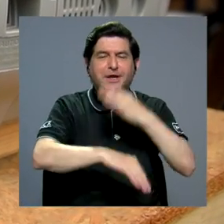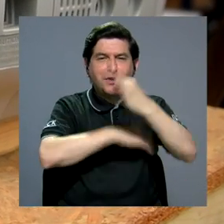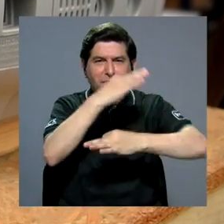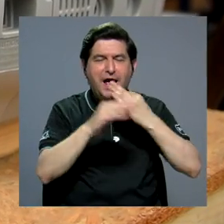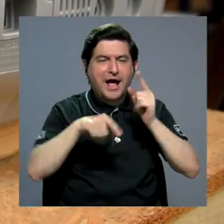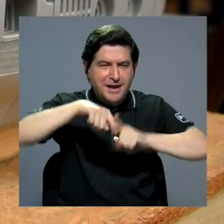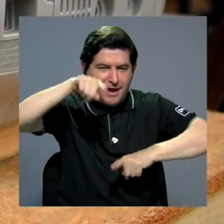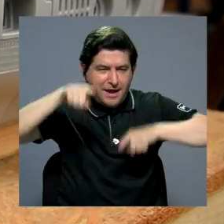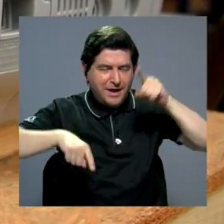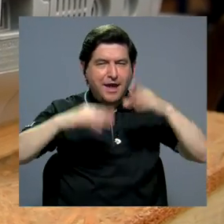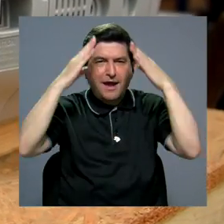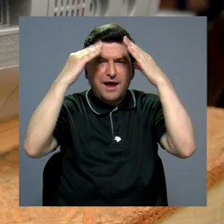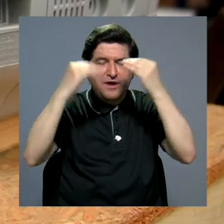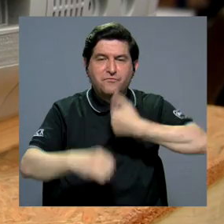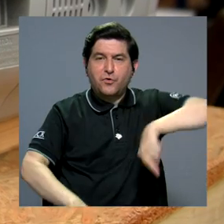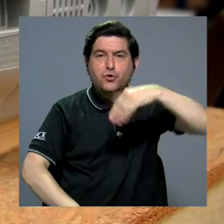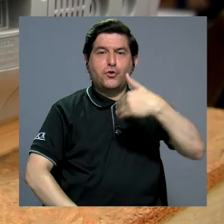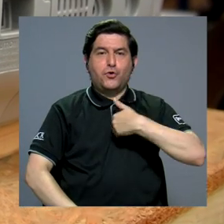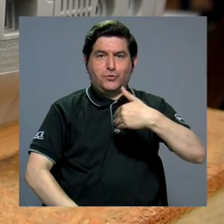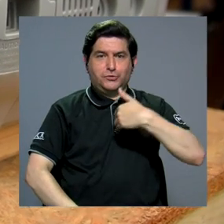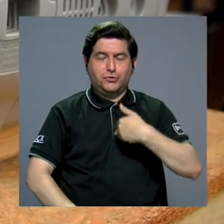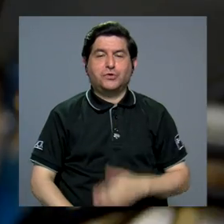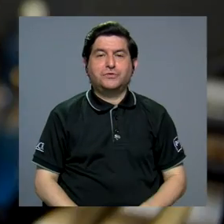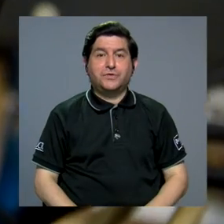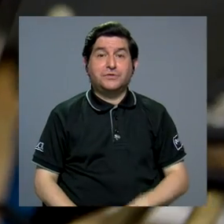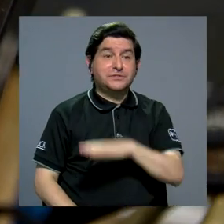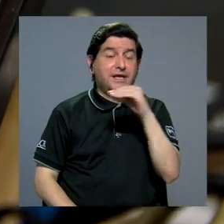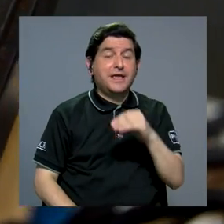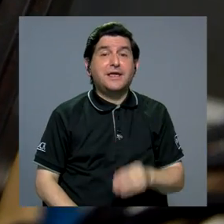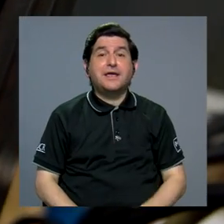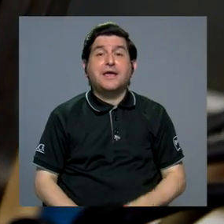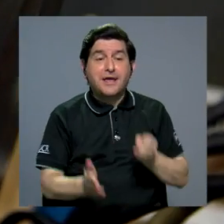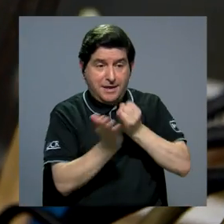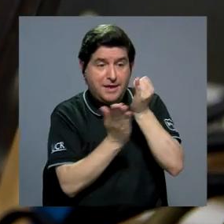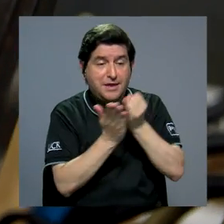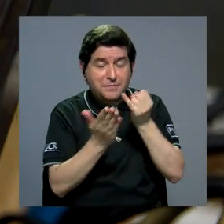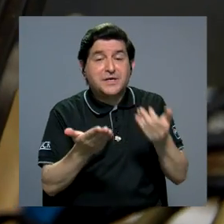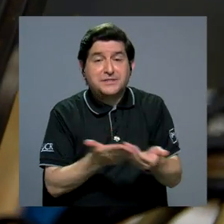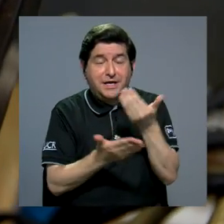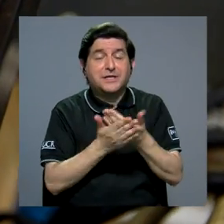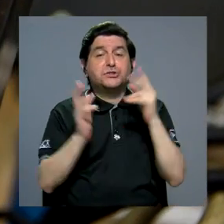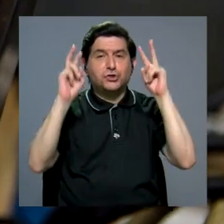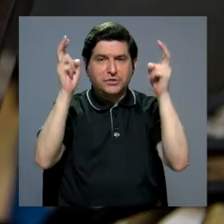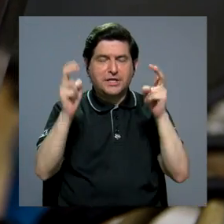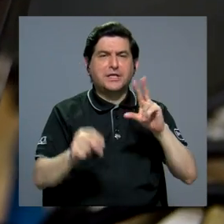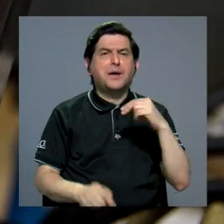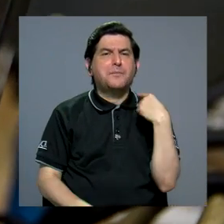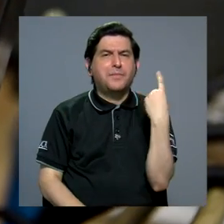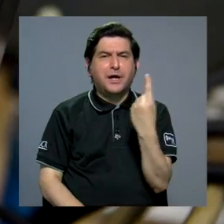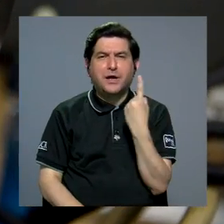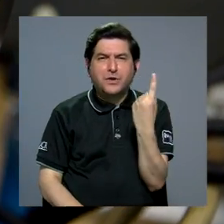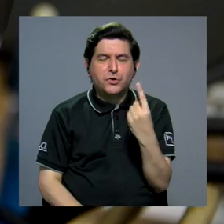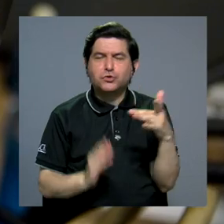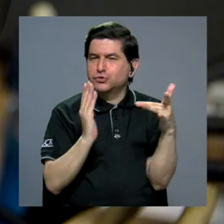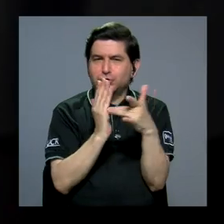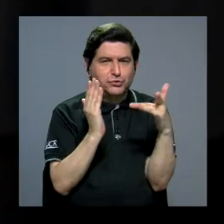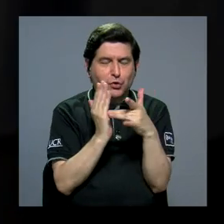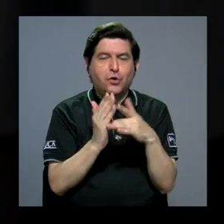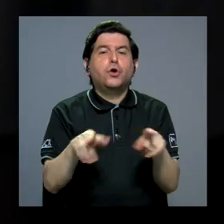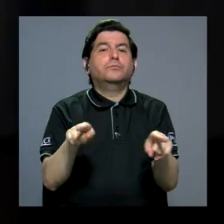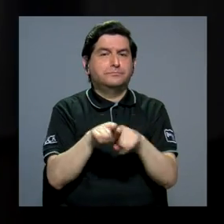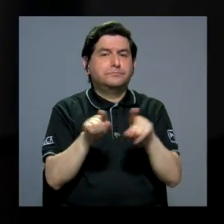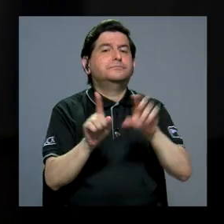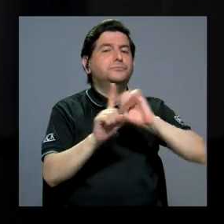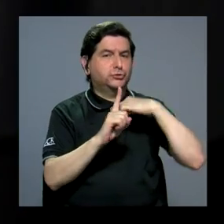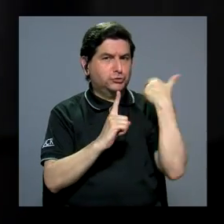tipo de estadísticas e información con la que contamos y, por tanto, de generar más investigación en el tema. No solo, digamos, desde el punto de vista técnico, sino